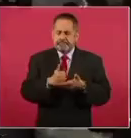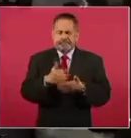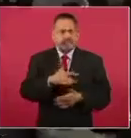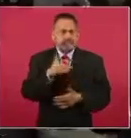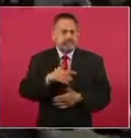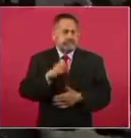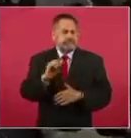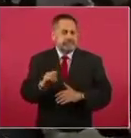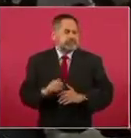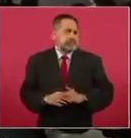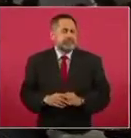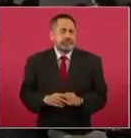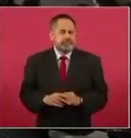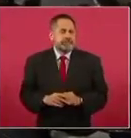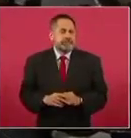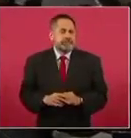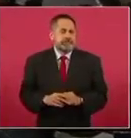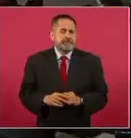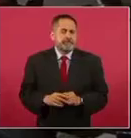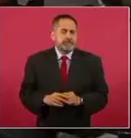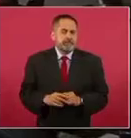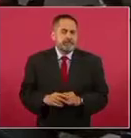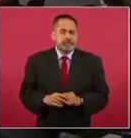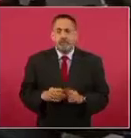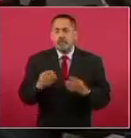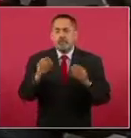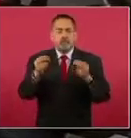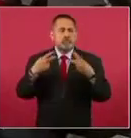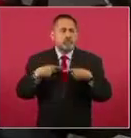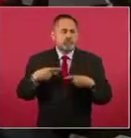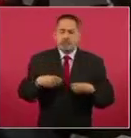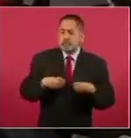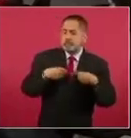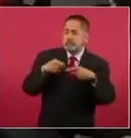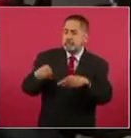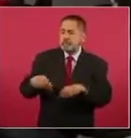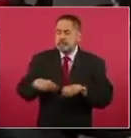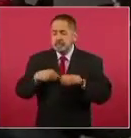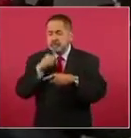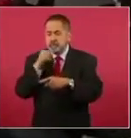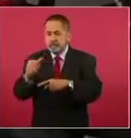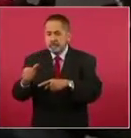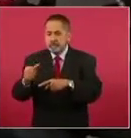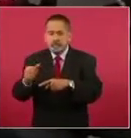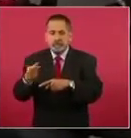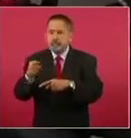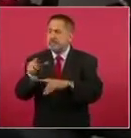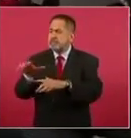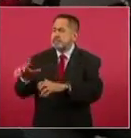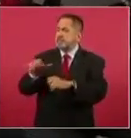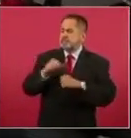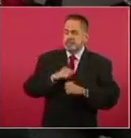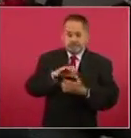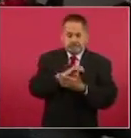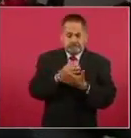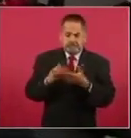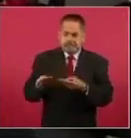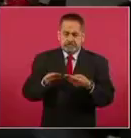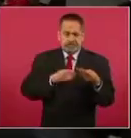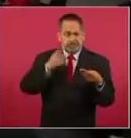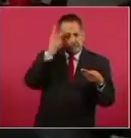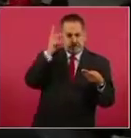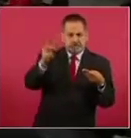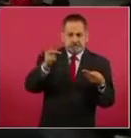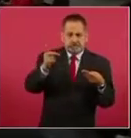Muchos no viven ahí, pero fueron dotados y son los dueños